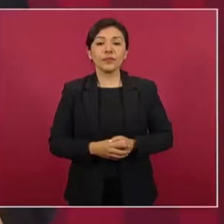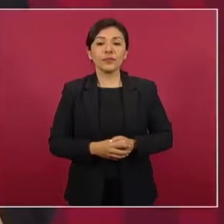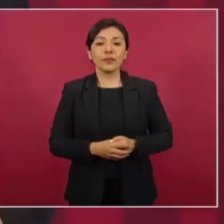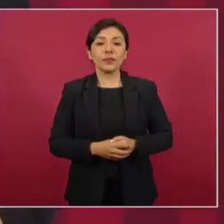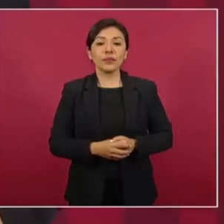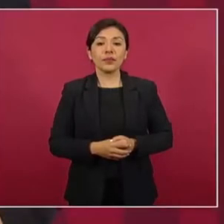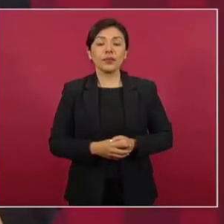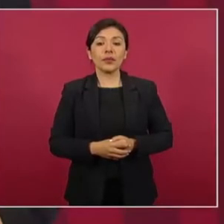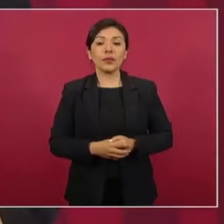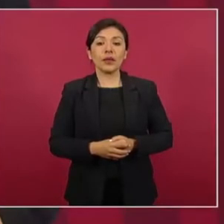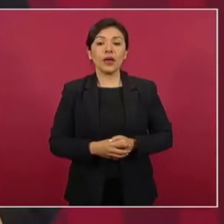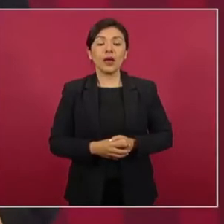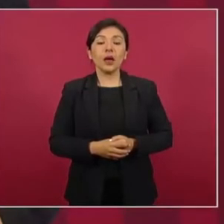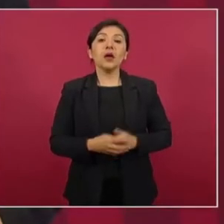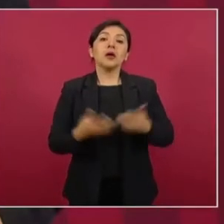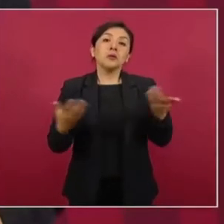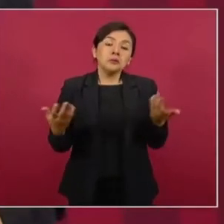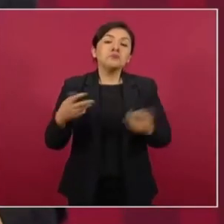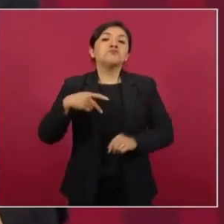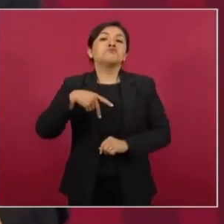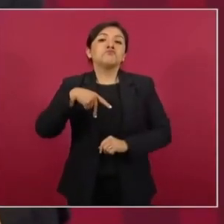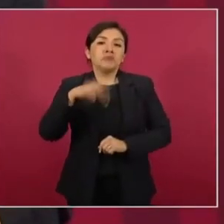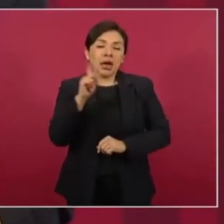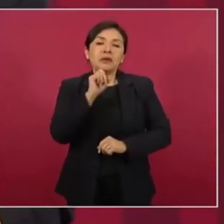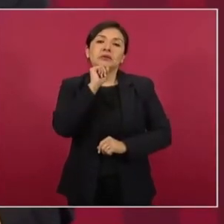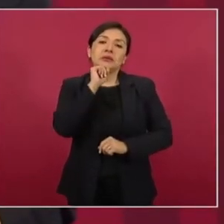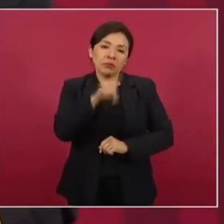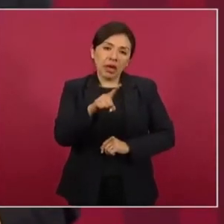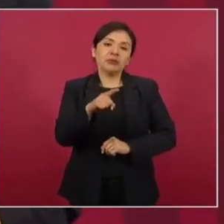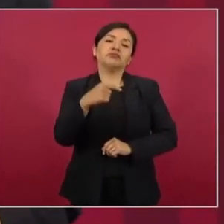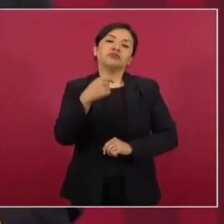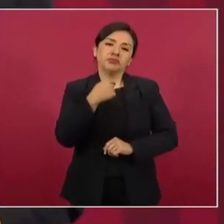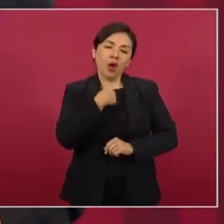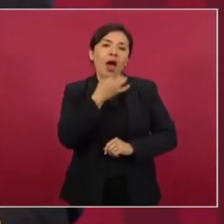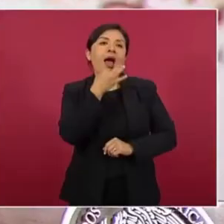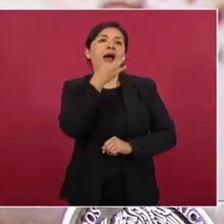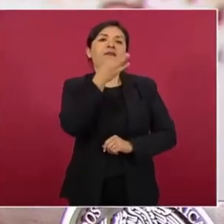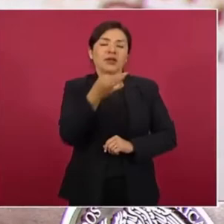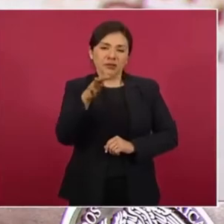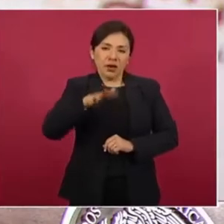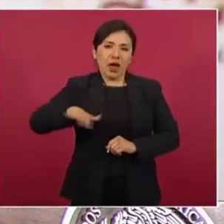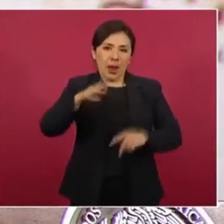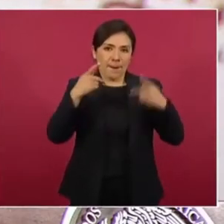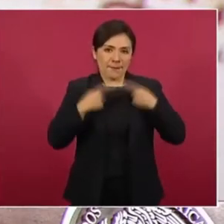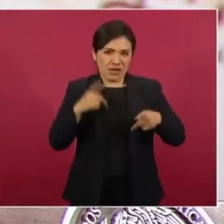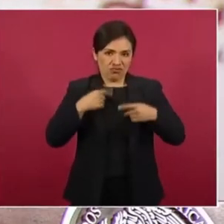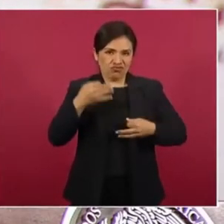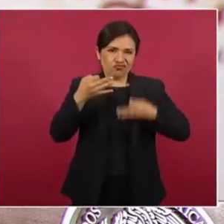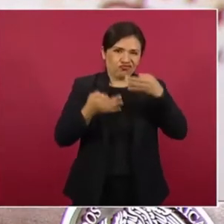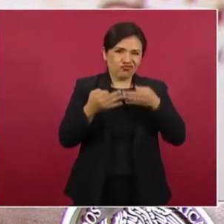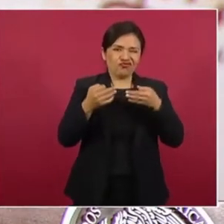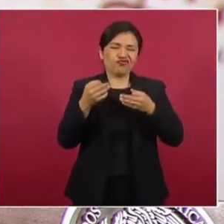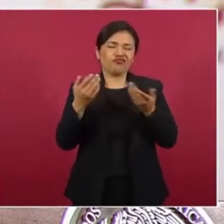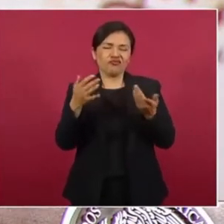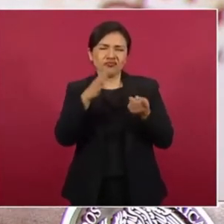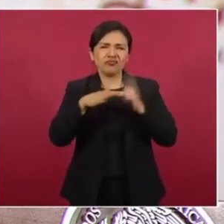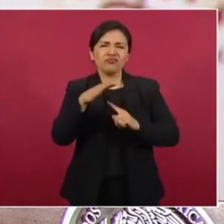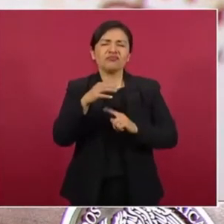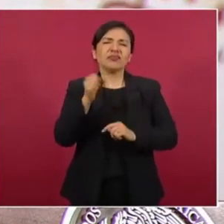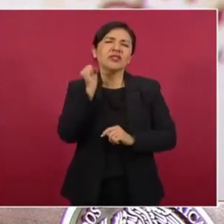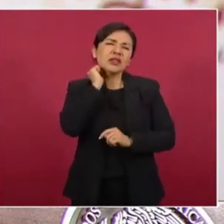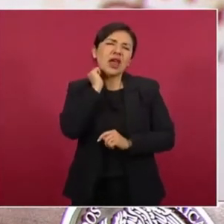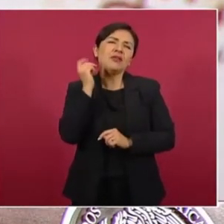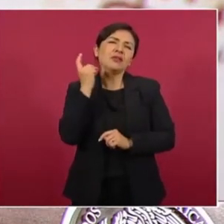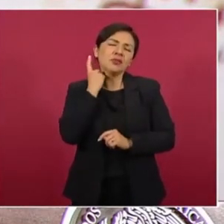Pero también les digo a los legisladores que lo piensen,